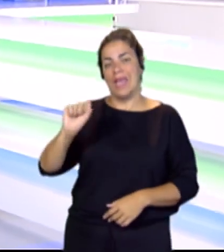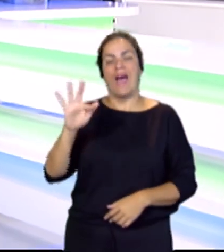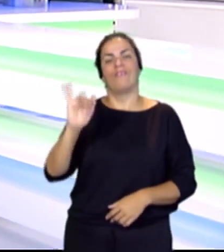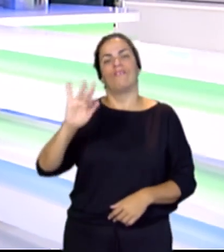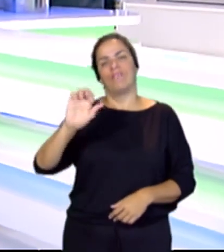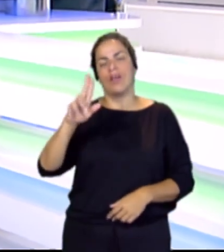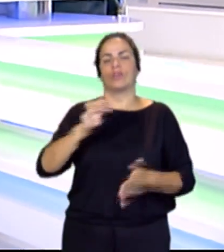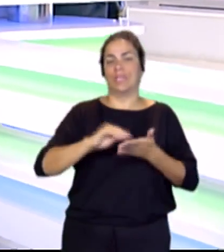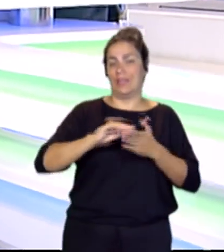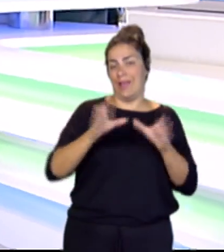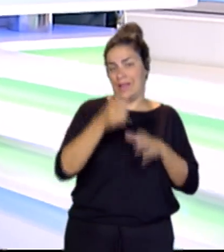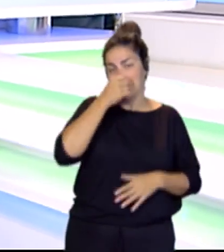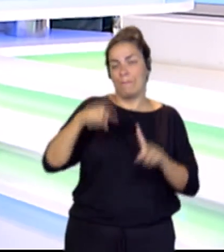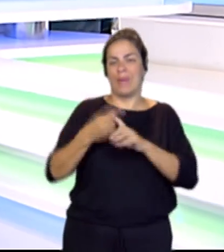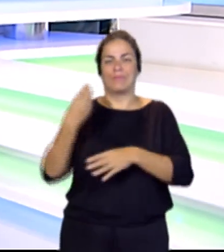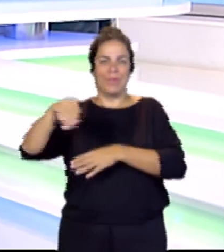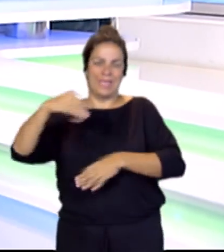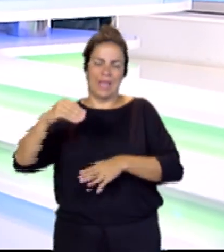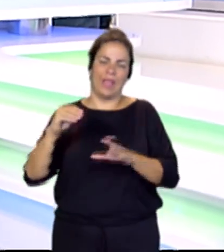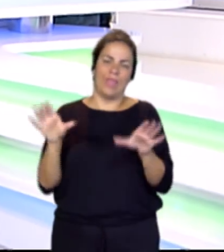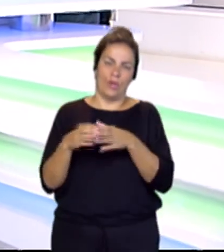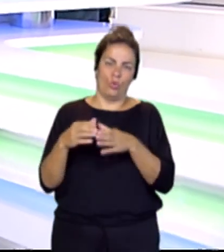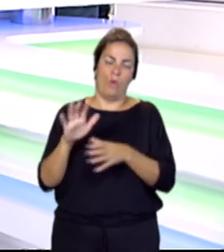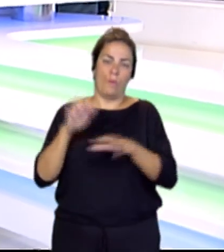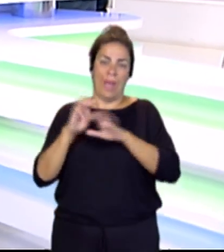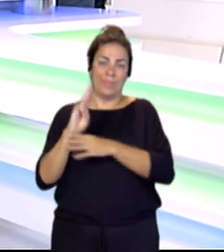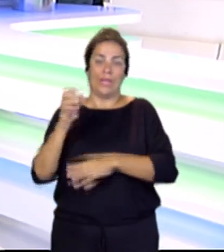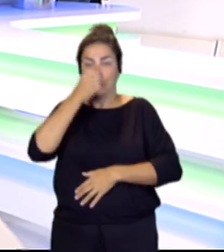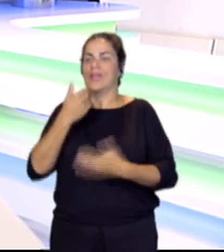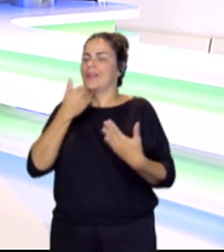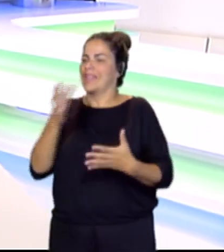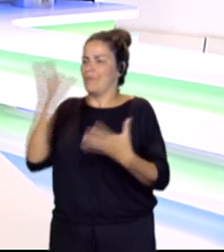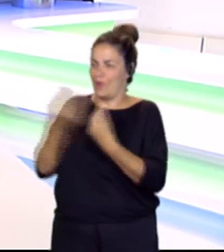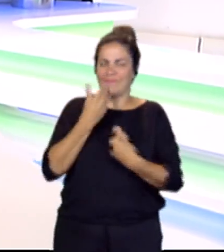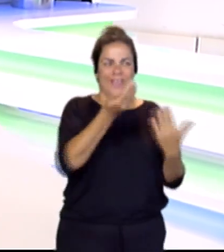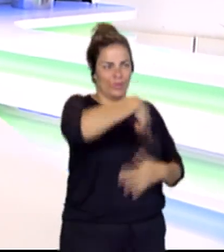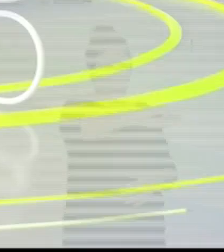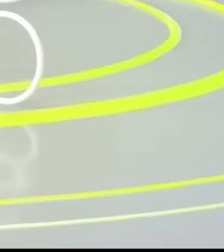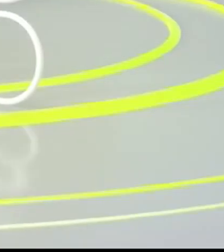presidenta del grupo parlamentario socialista gracias por acompañarnos esta mañana buenos días gracias a ustedes buenos días